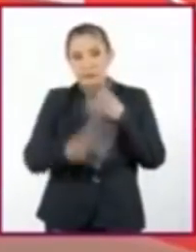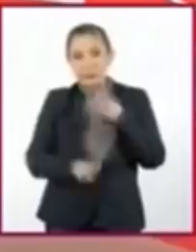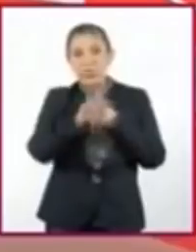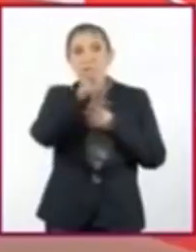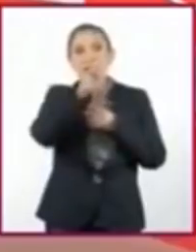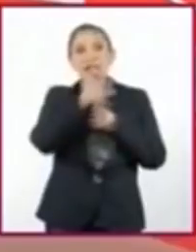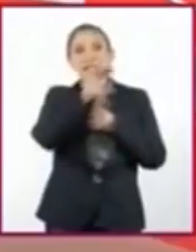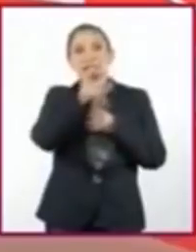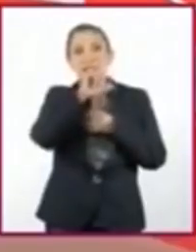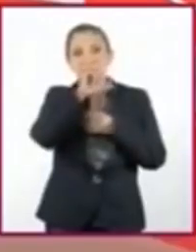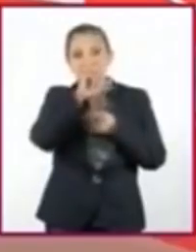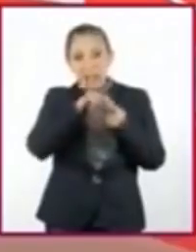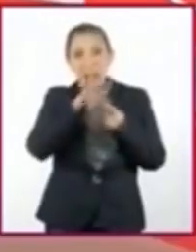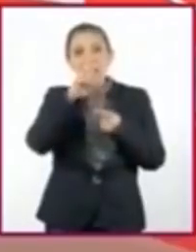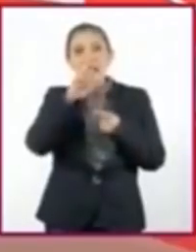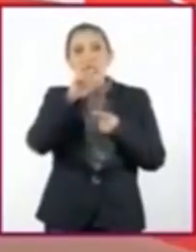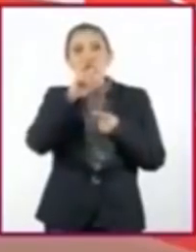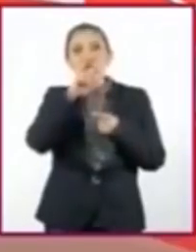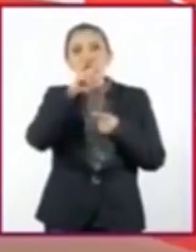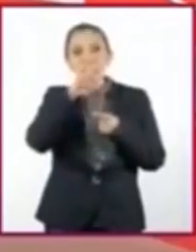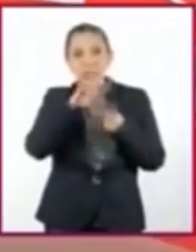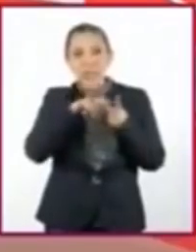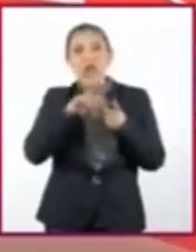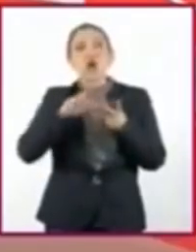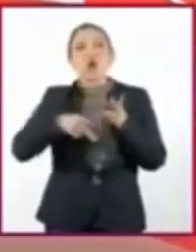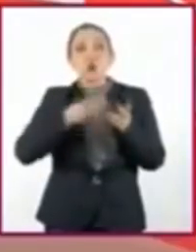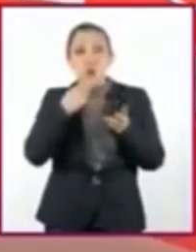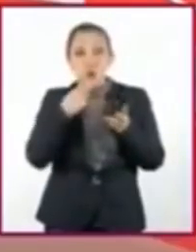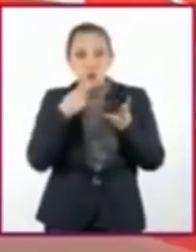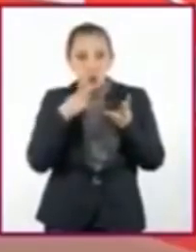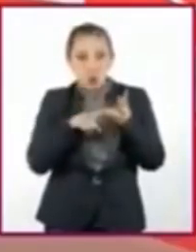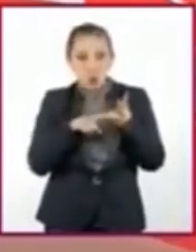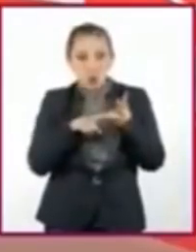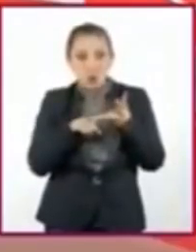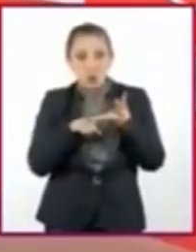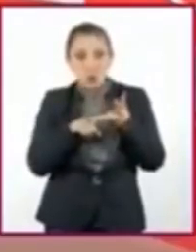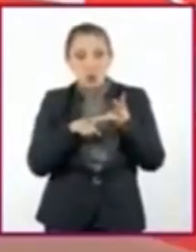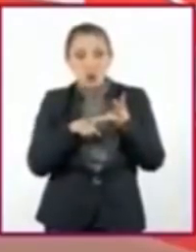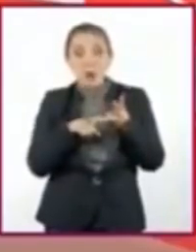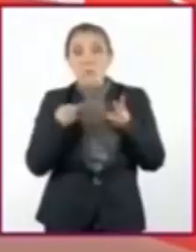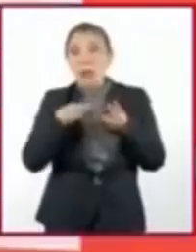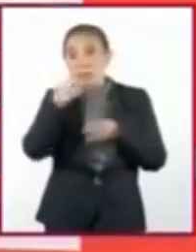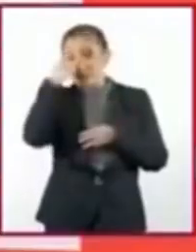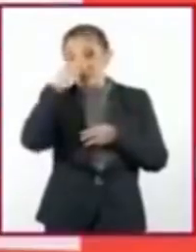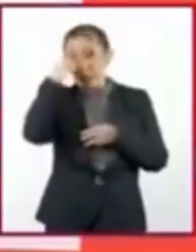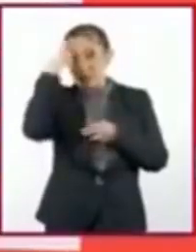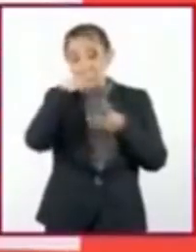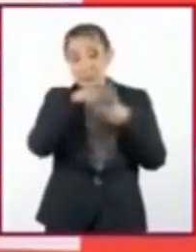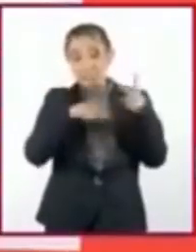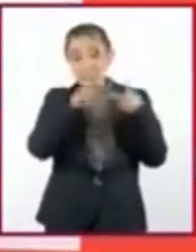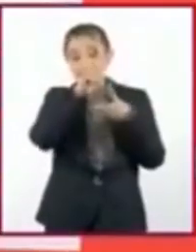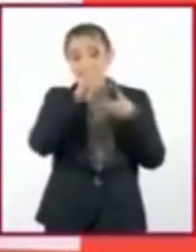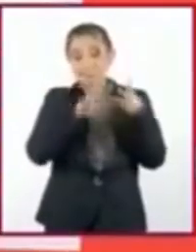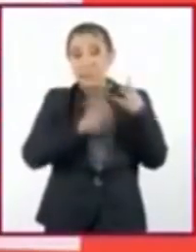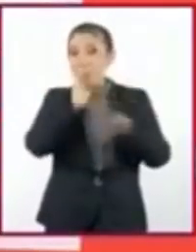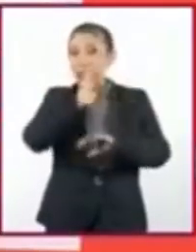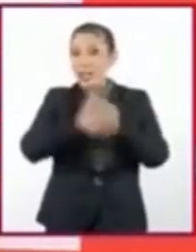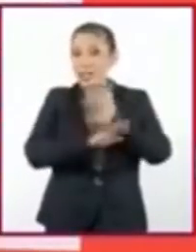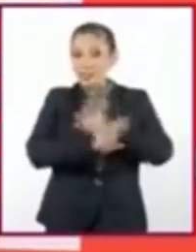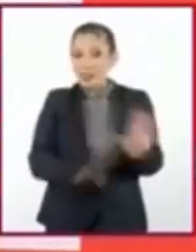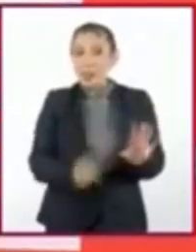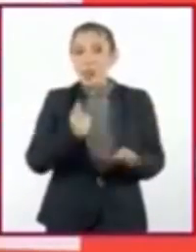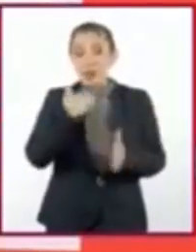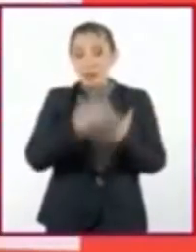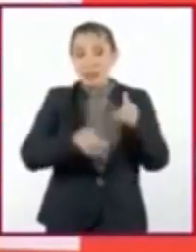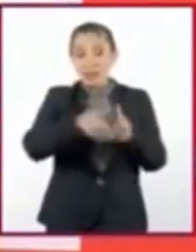Recicla, reduce, reutiliza y será más fácil. Por hoy terminamos, pero aún